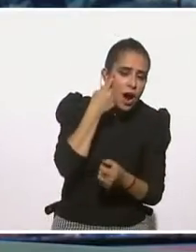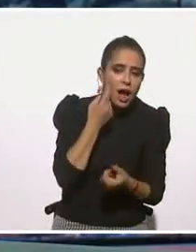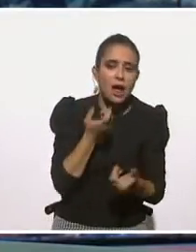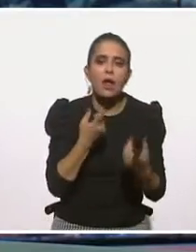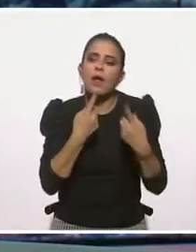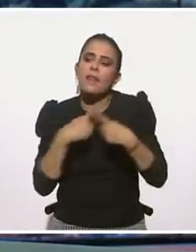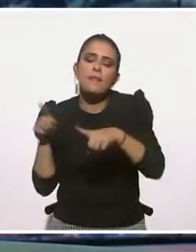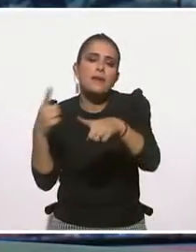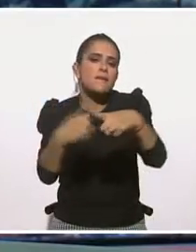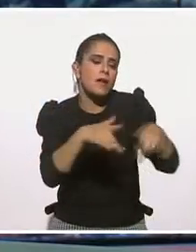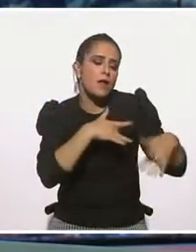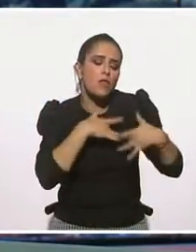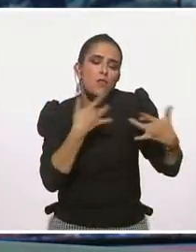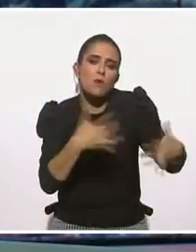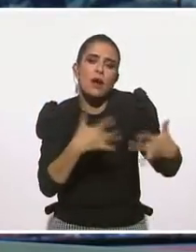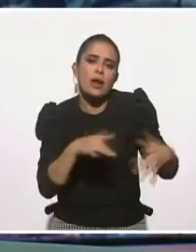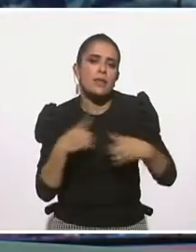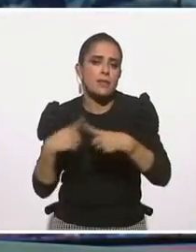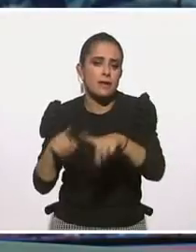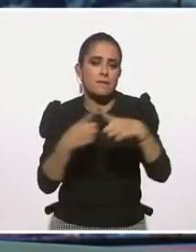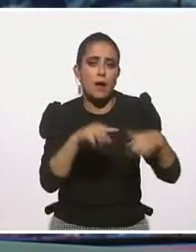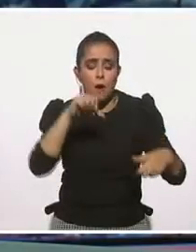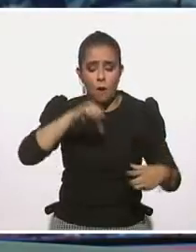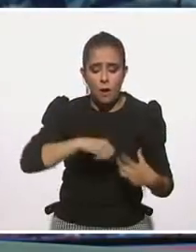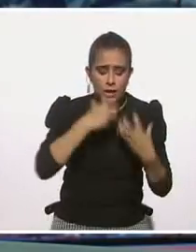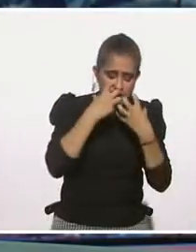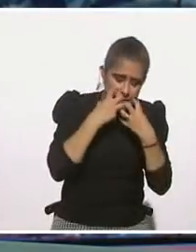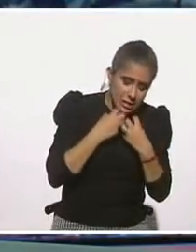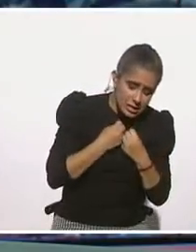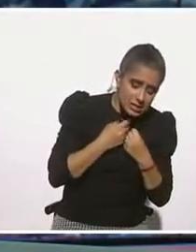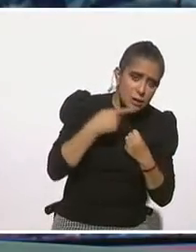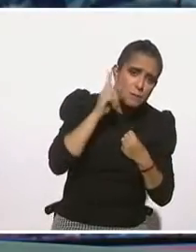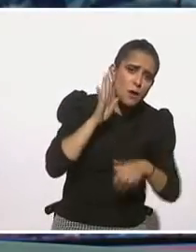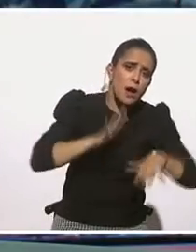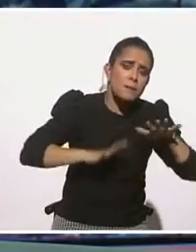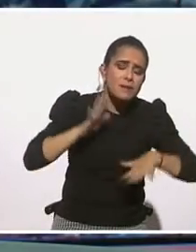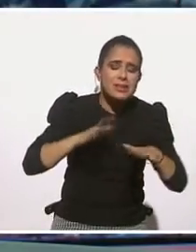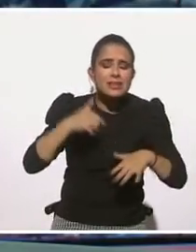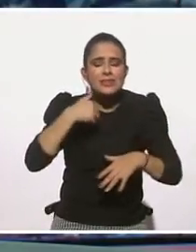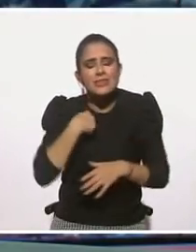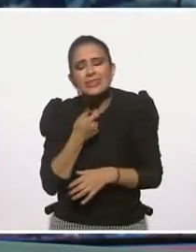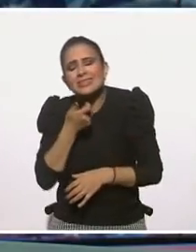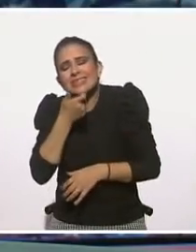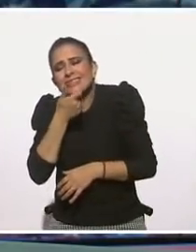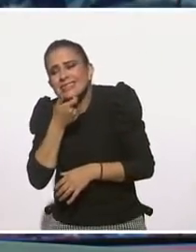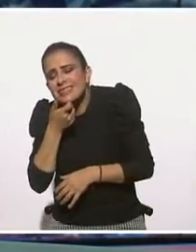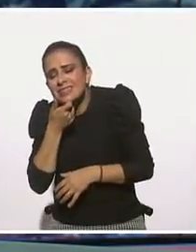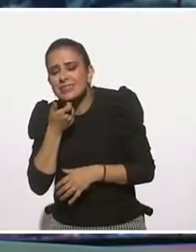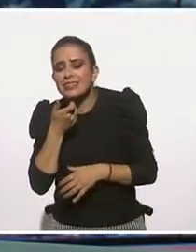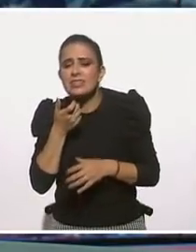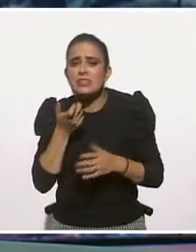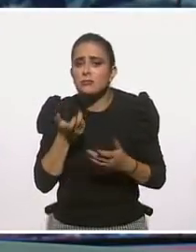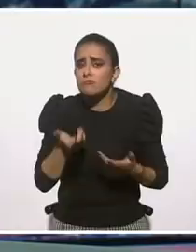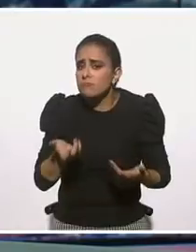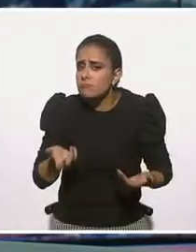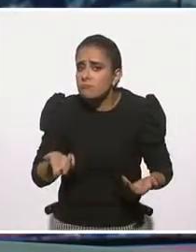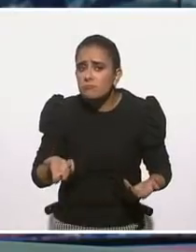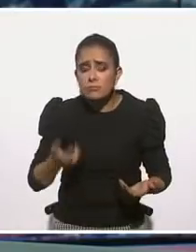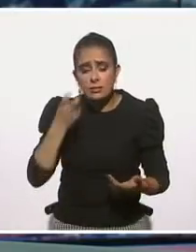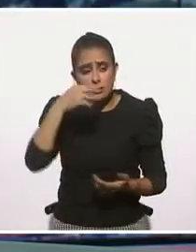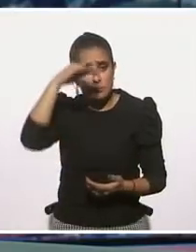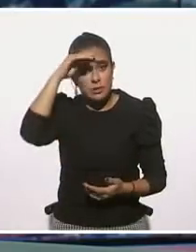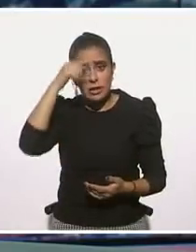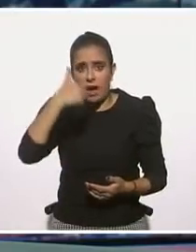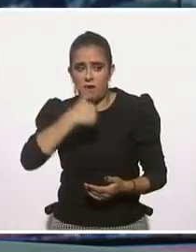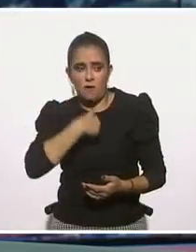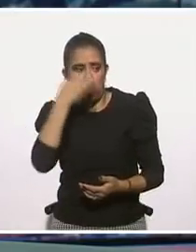emociones, el hecho de que hoy me sienta triste no implica que de repente pueda tener un destello de emoción y no estoy irrumpiendo contra la memoria que me